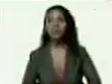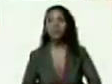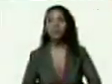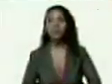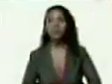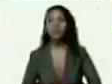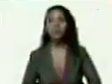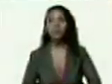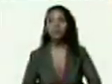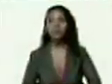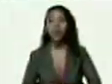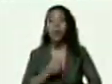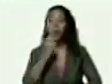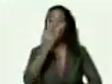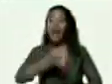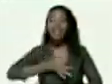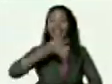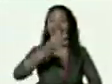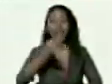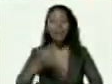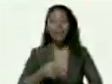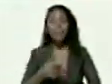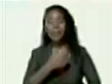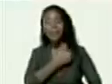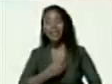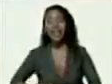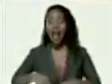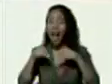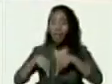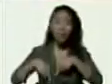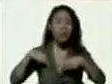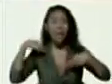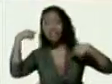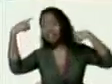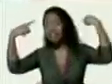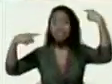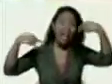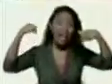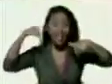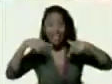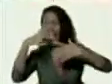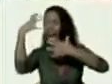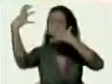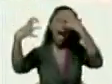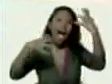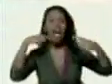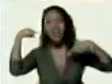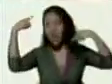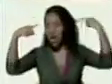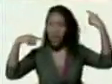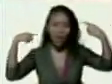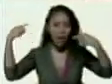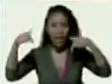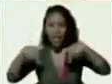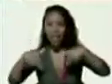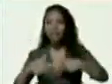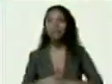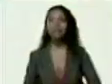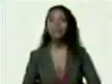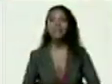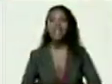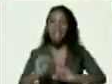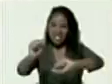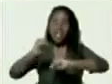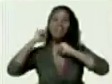buenas tardes presidente esto es una locura aquí una locura que